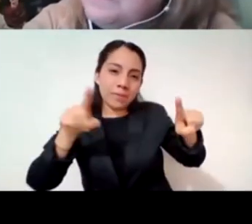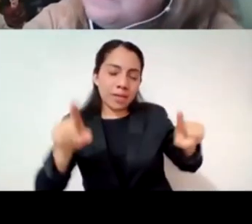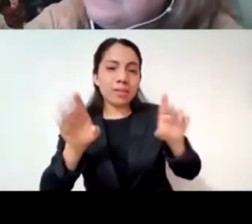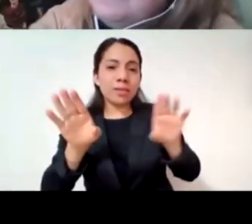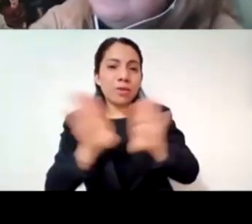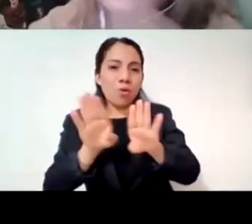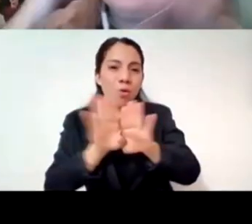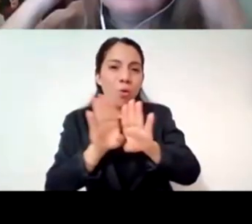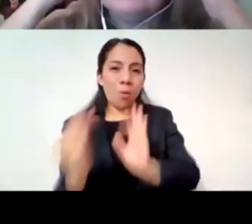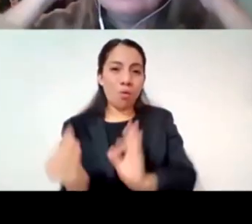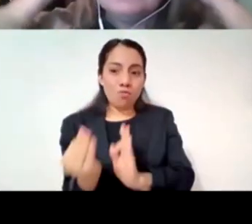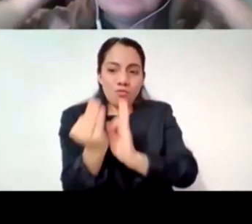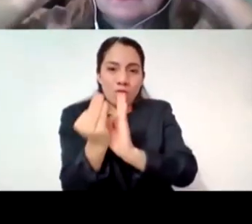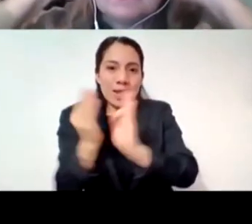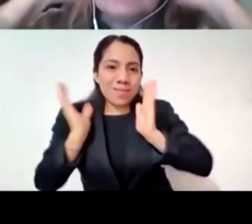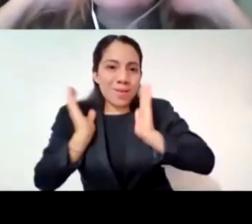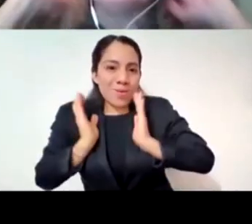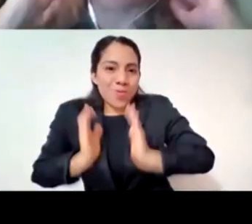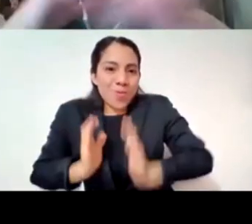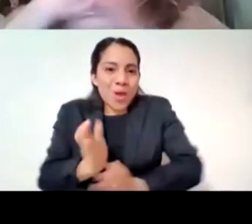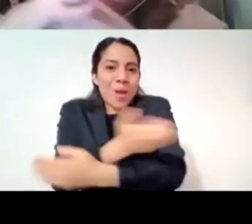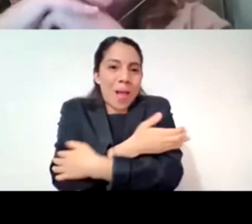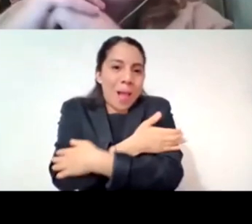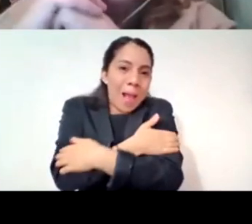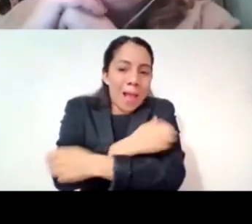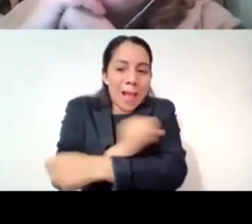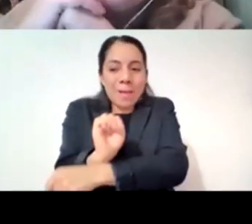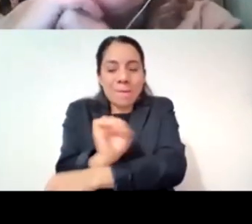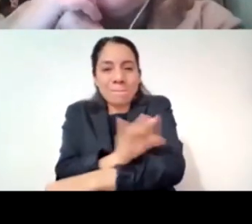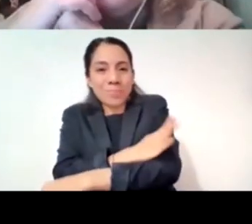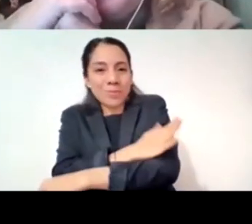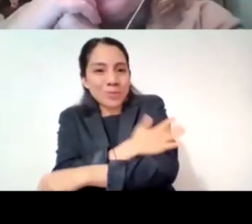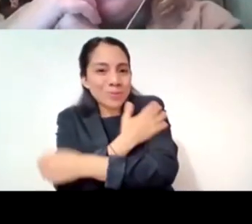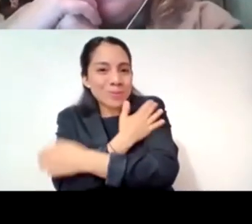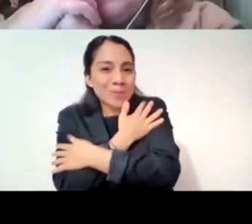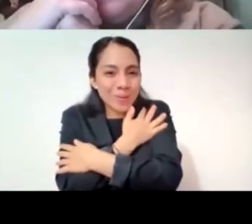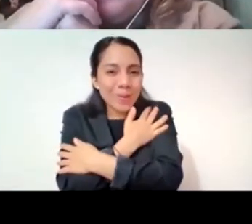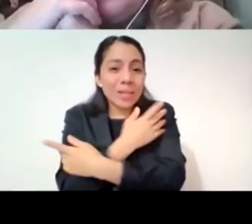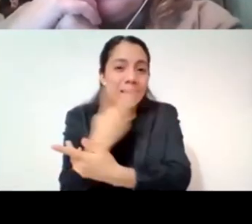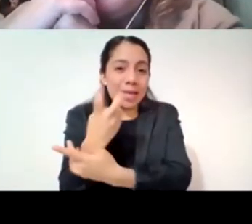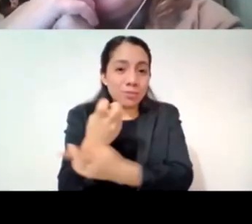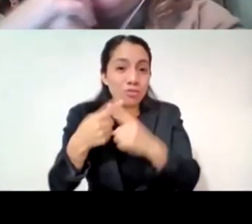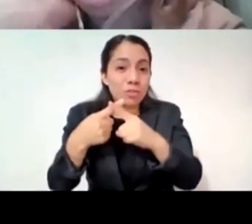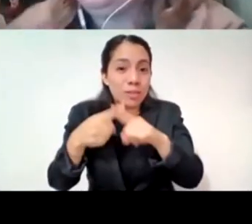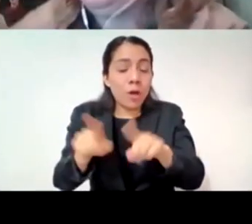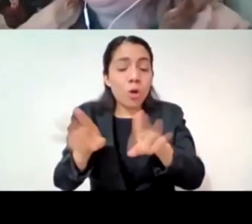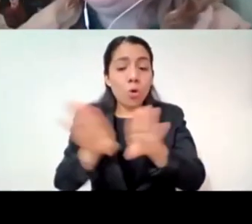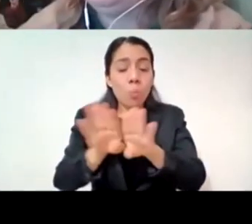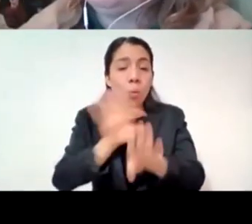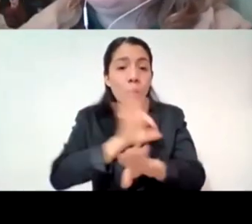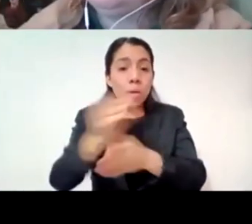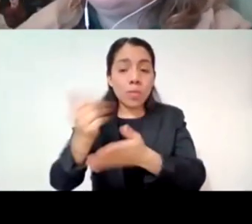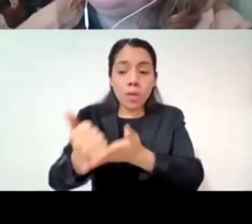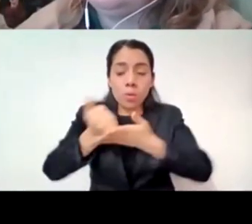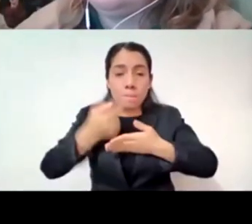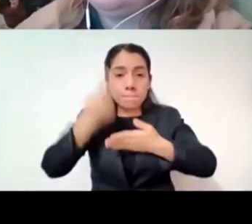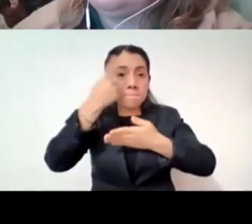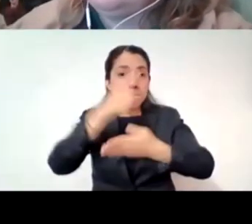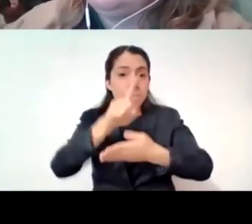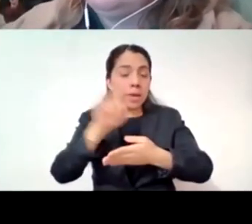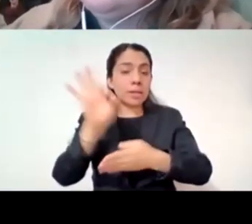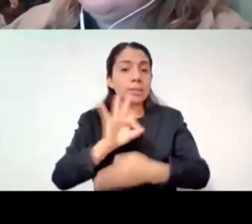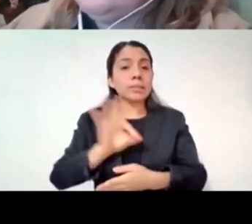afecto la emocionalidad el poder sentir que alguien me contiene en un proceso de duelo y que exista esa